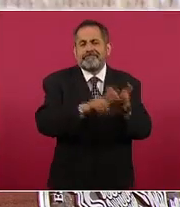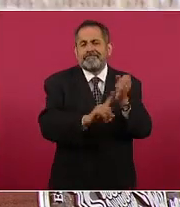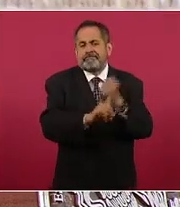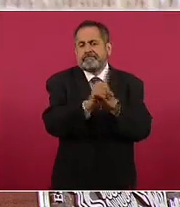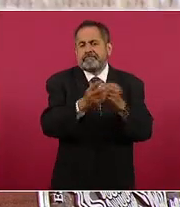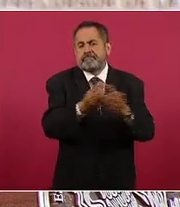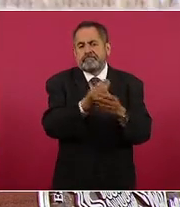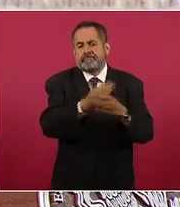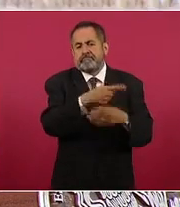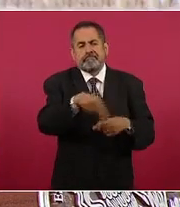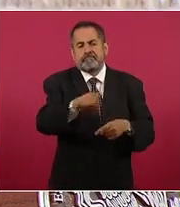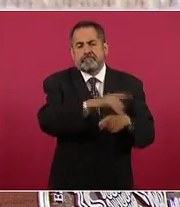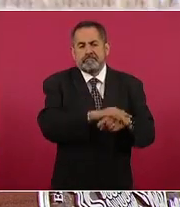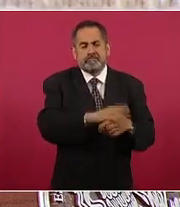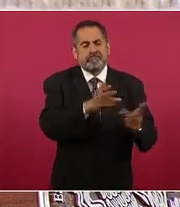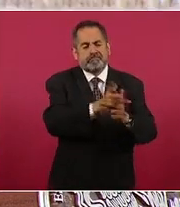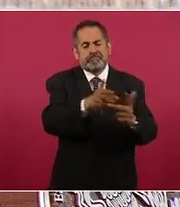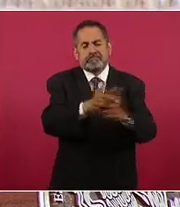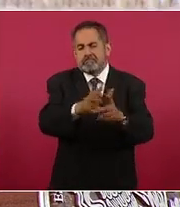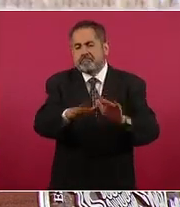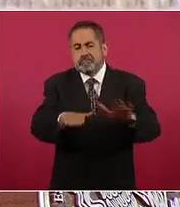en todos los casos